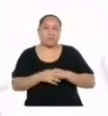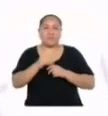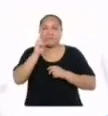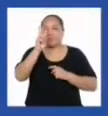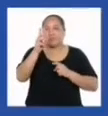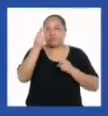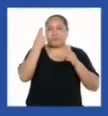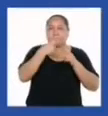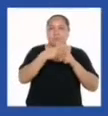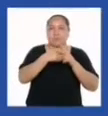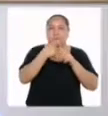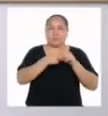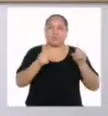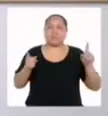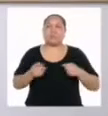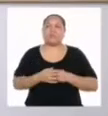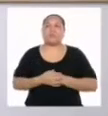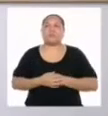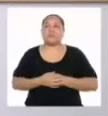términos distintos.